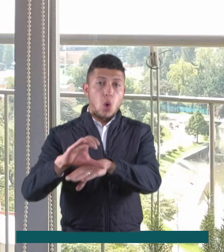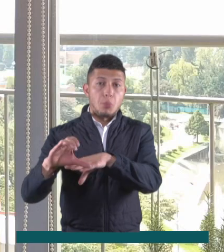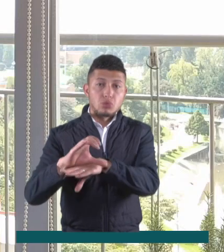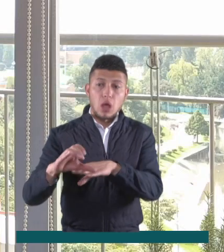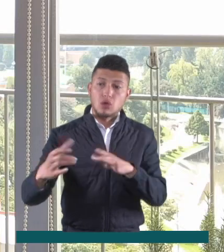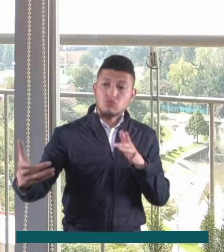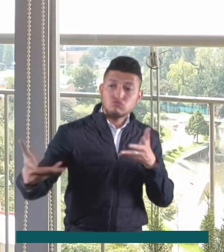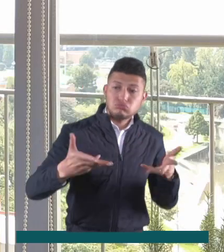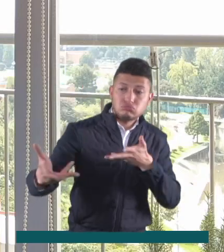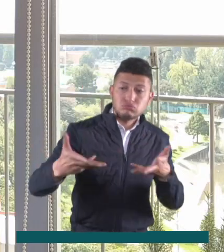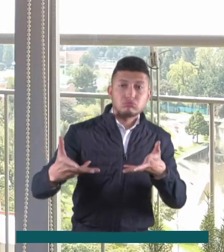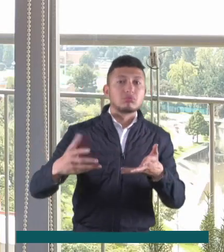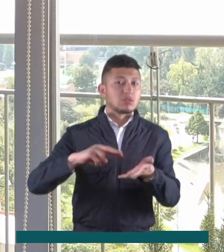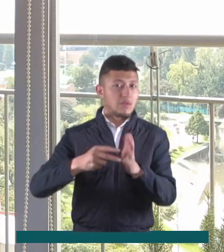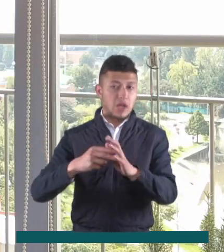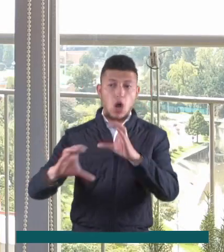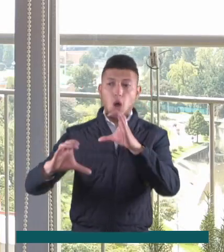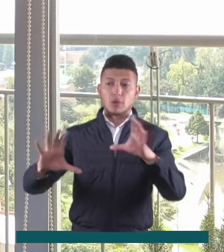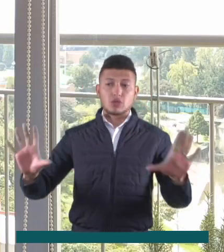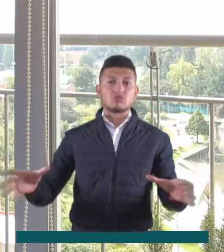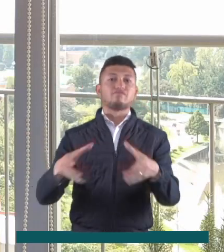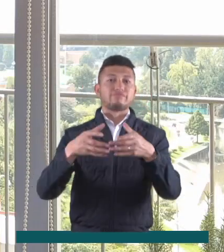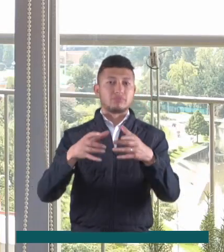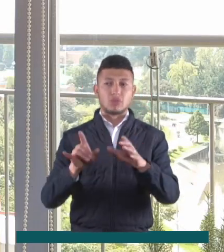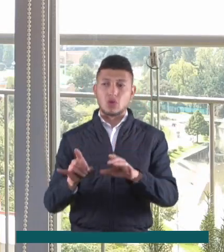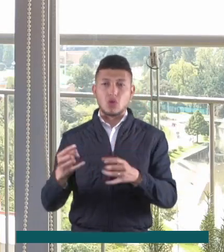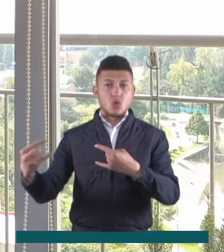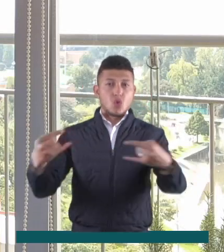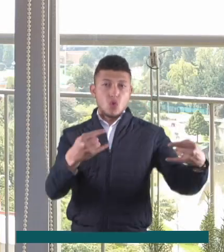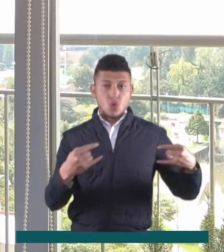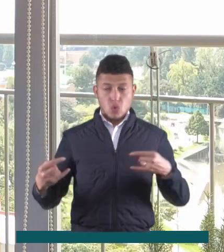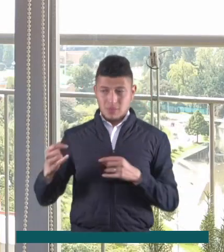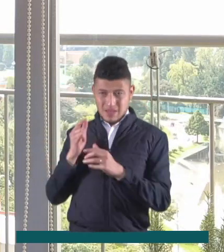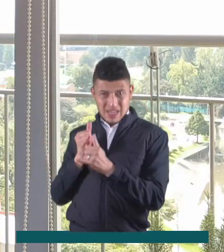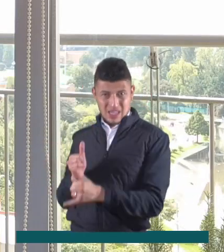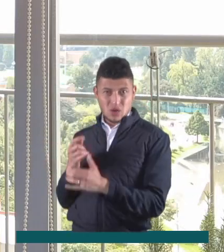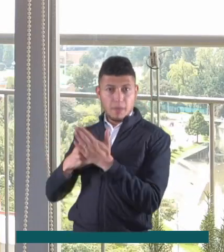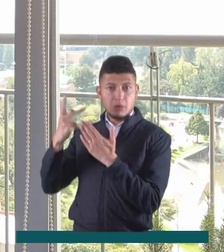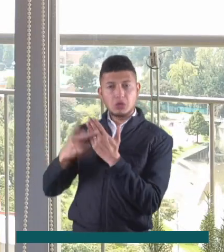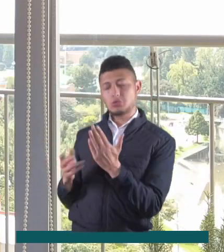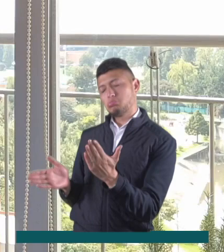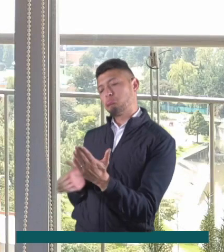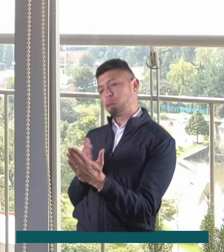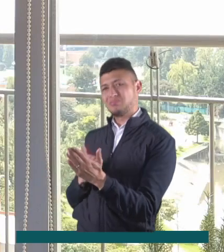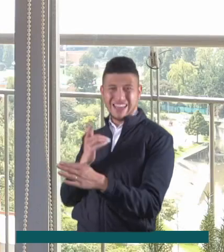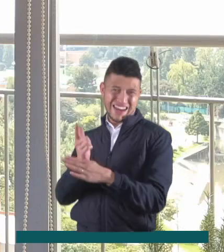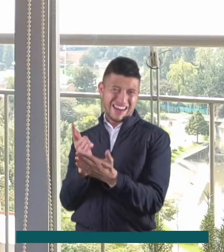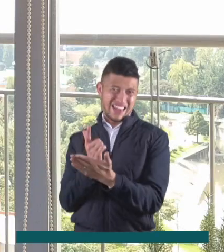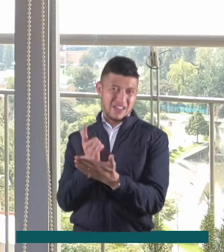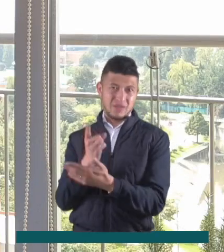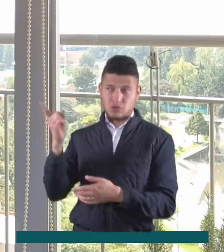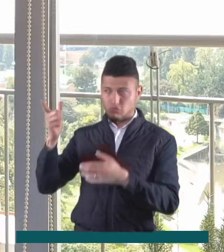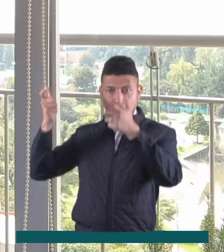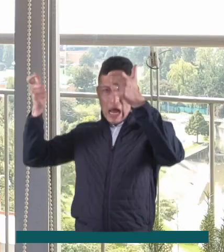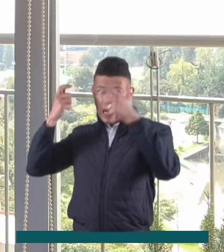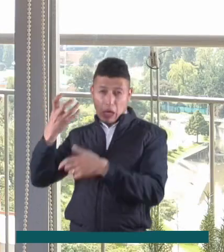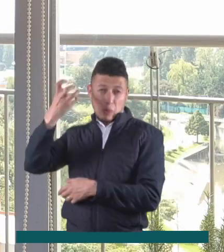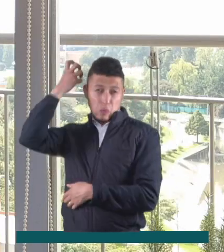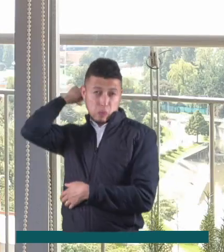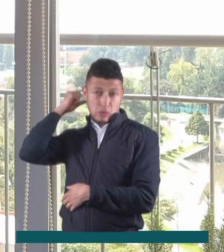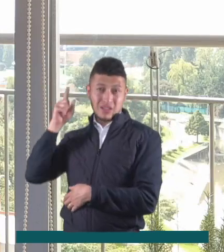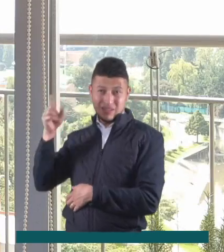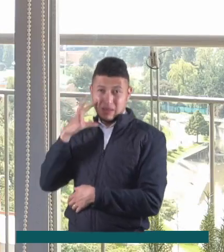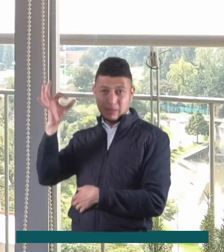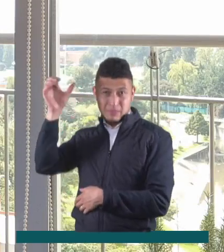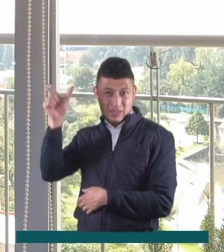otra clase de dispositivos y se unificara la comunicación inalámbrica. Un ingeniero del proyecto estaba leyendo un libro sobre las hazañas del rey Harald